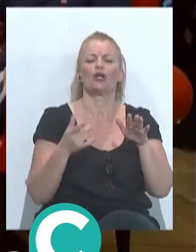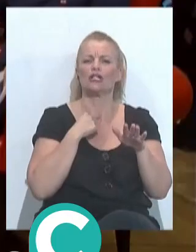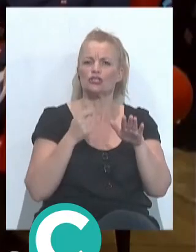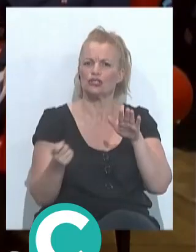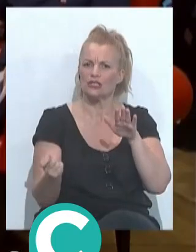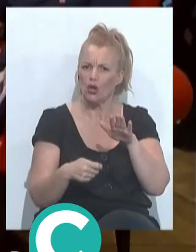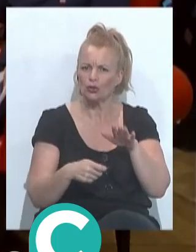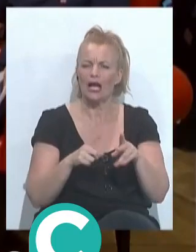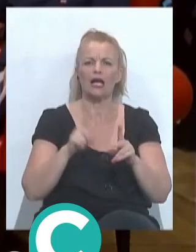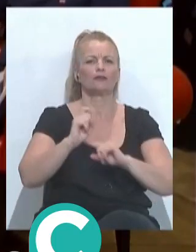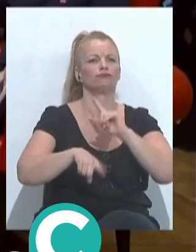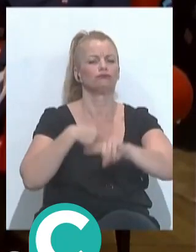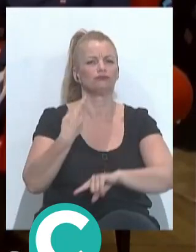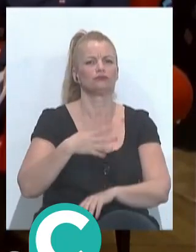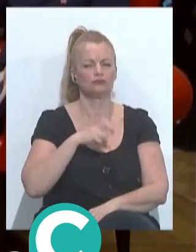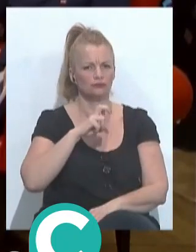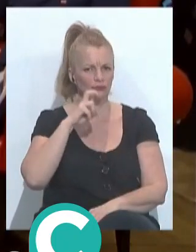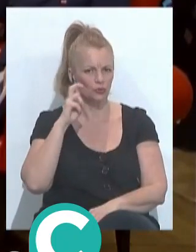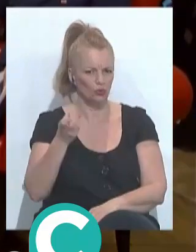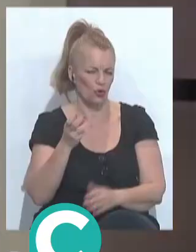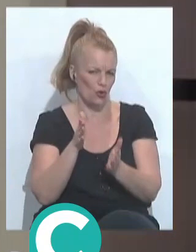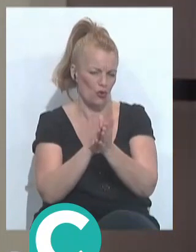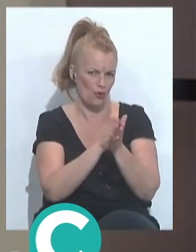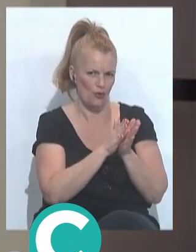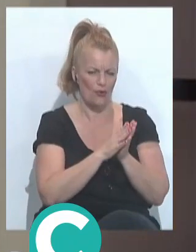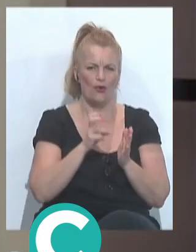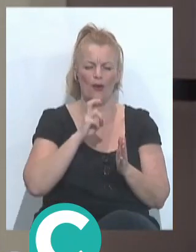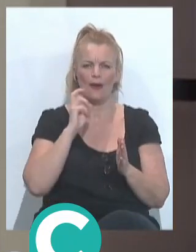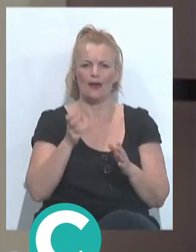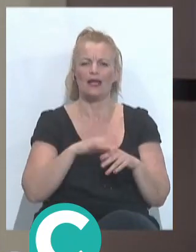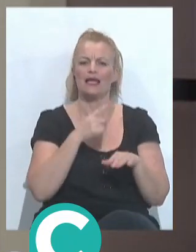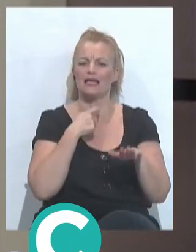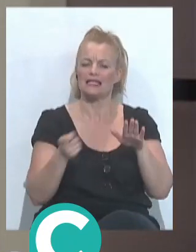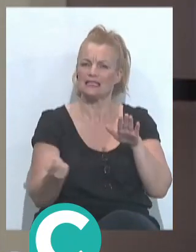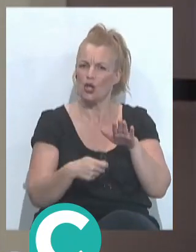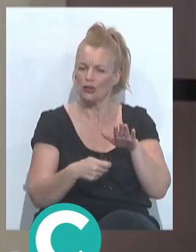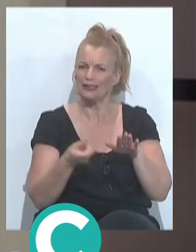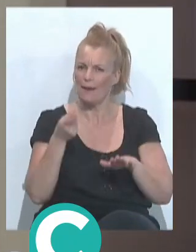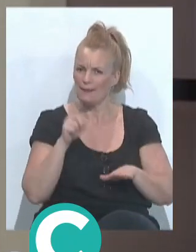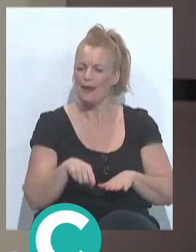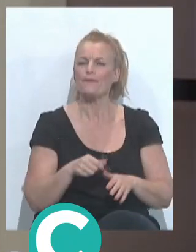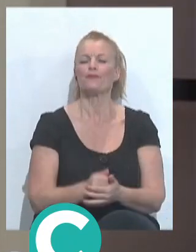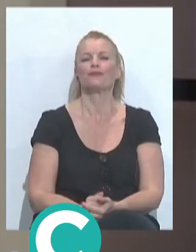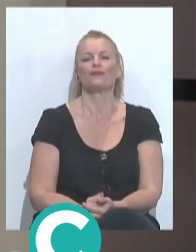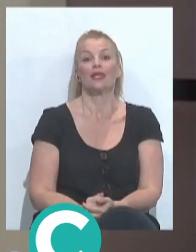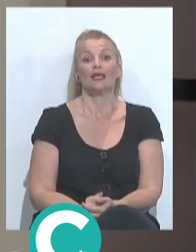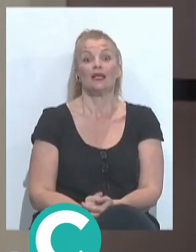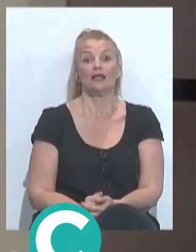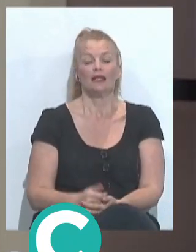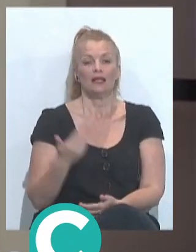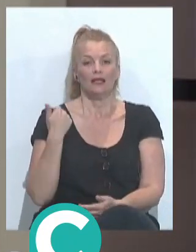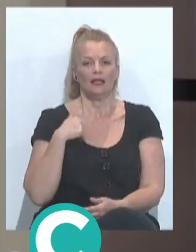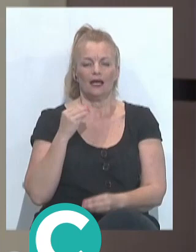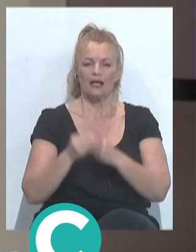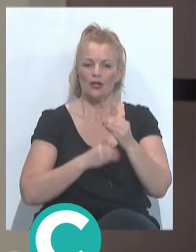de Marco Romero, después con Miguel Ebru. Está la Chirota de Casapuertas y bueno, hacía